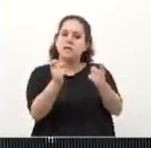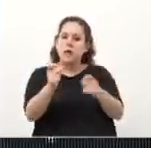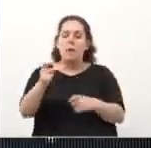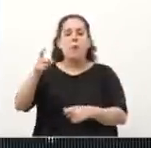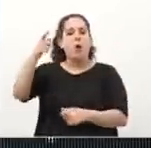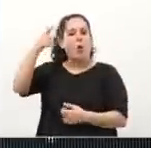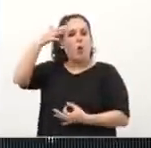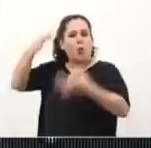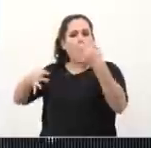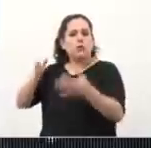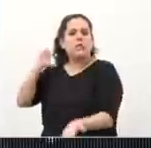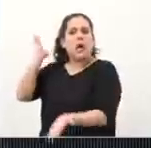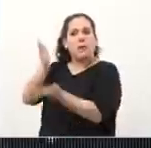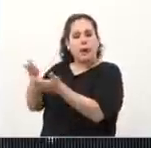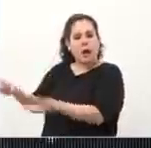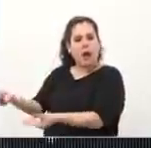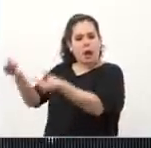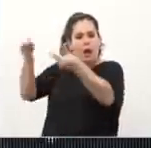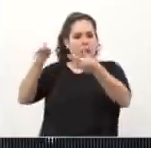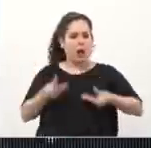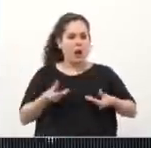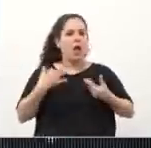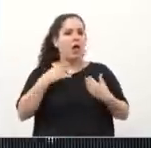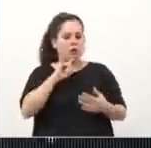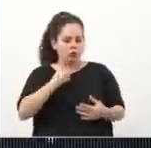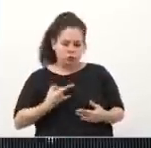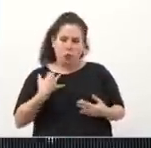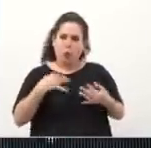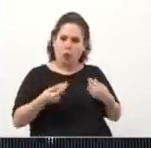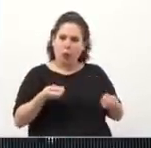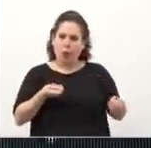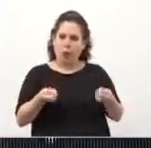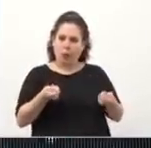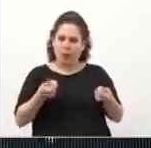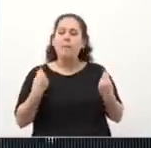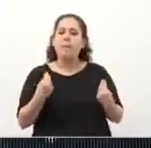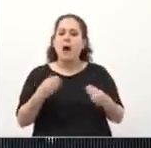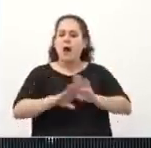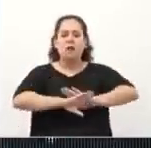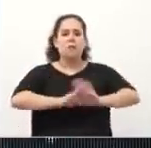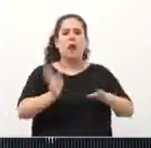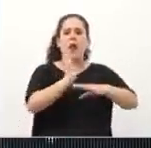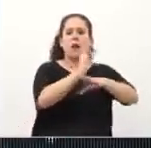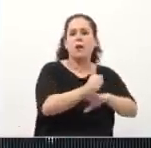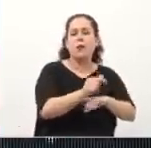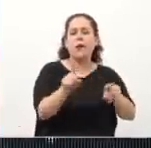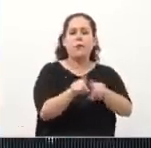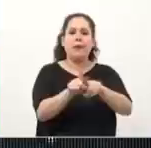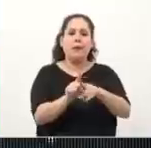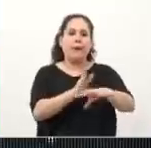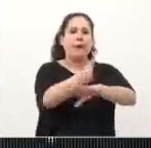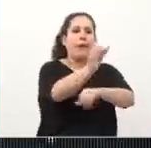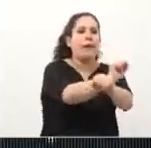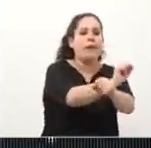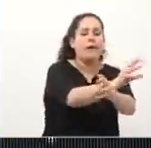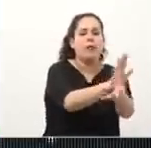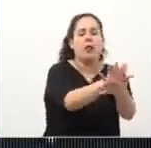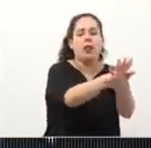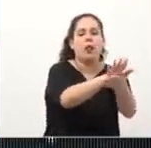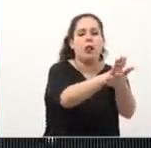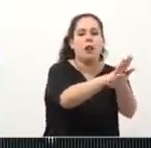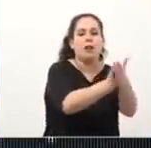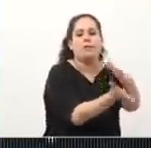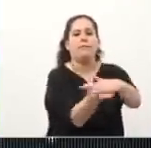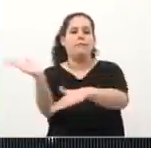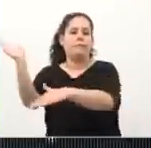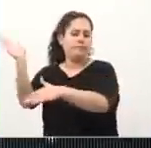penal. Eso requiere una ley del Congreso. Tenemos que terminar con esto de que los delincuentes entran por una puerta y salen por la otra. La famosa puerta